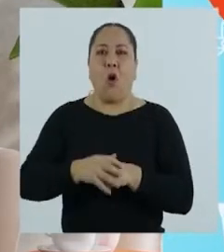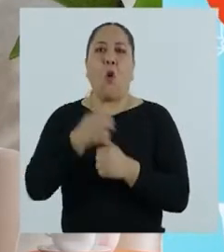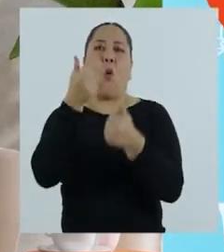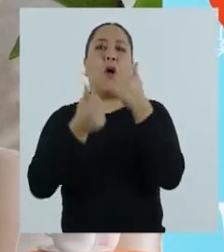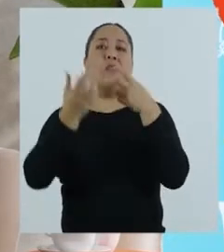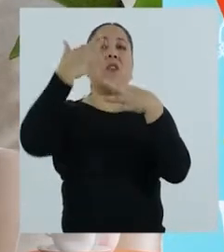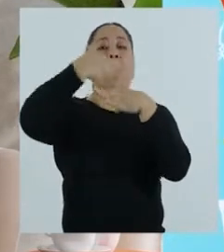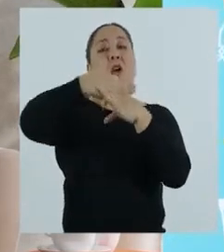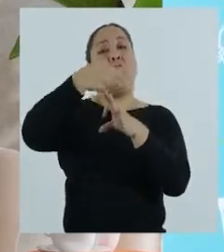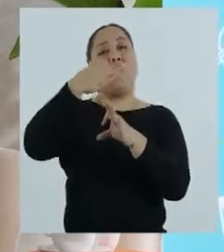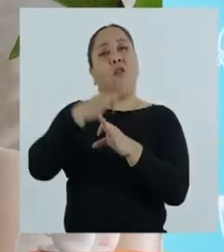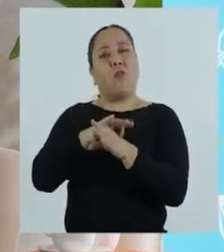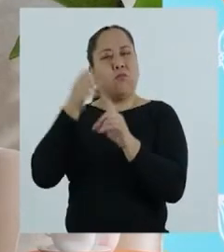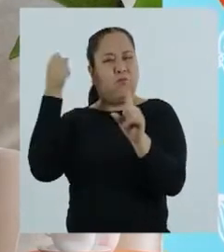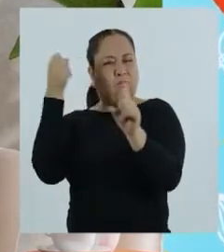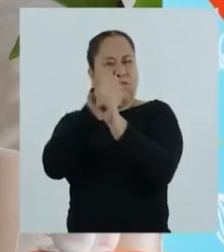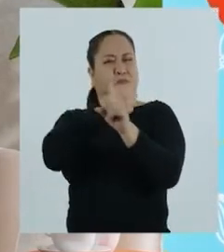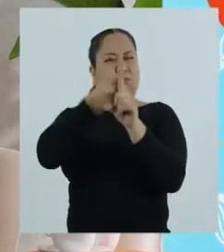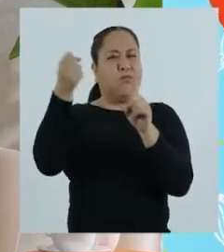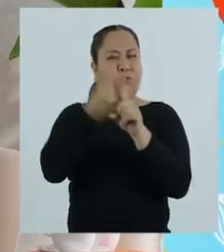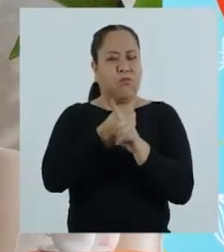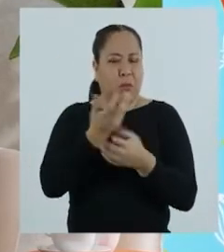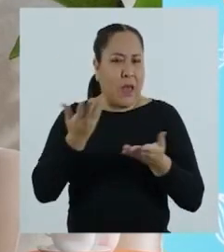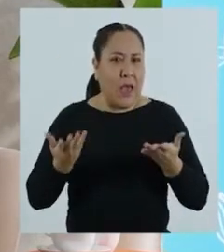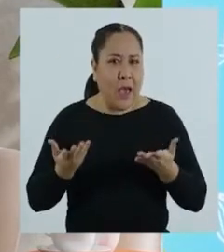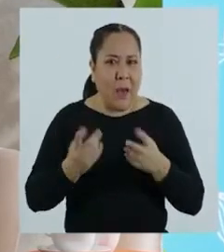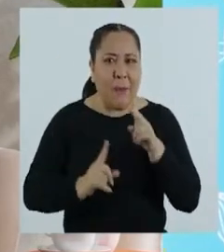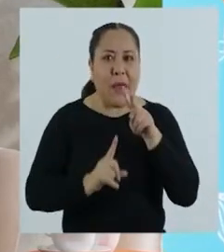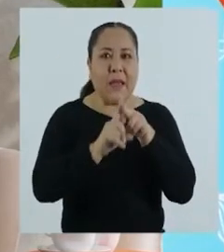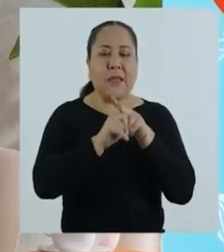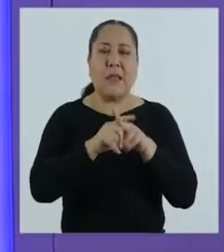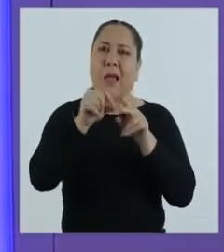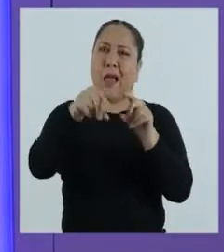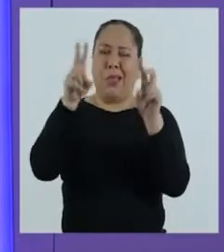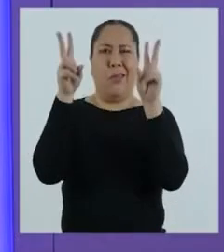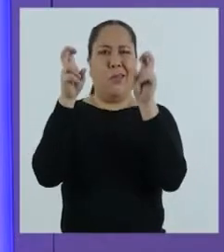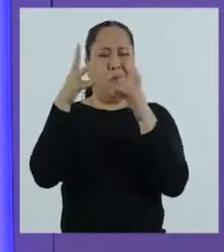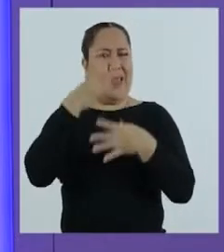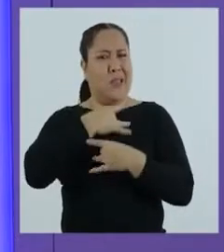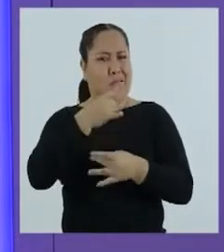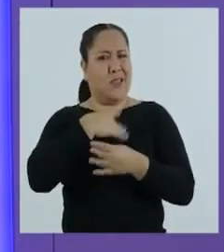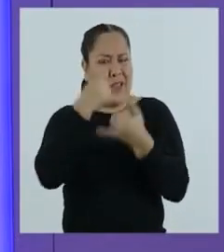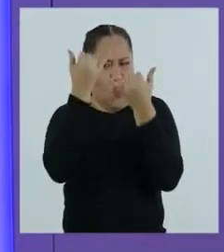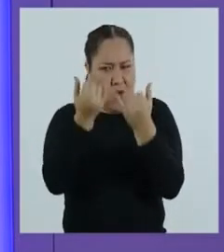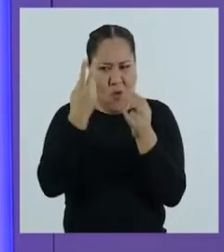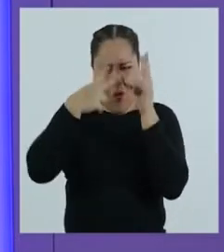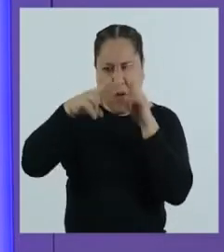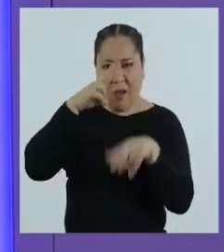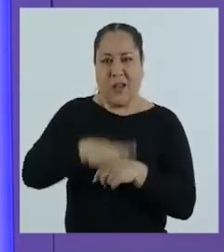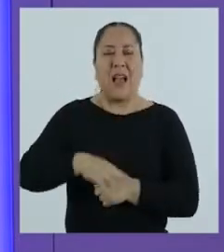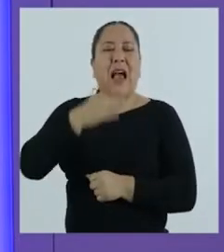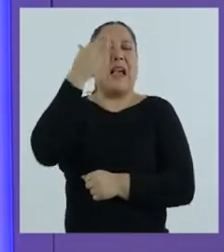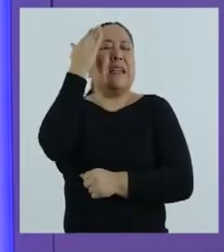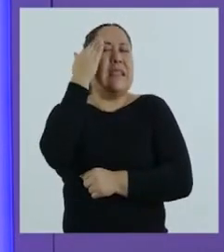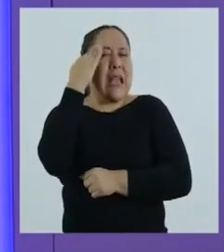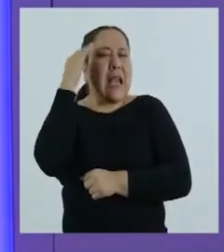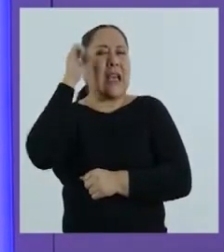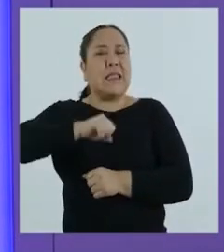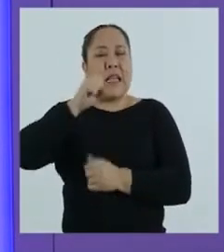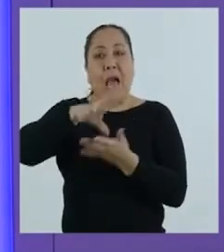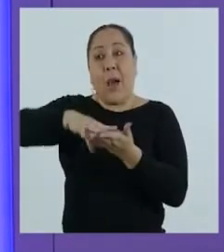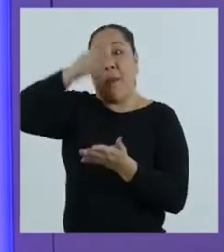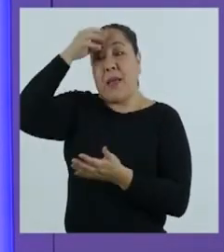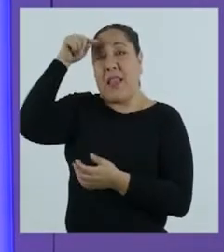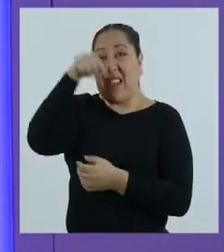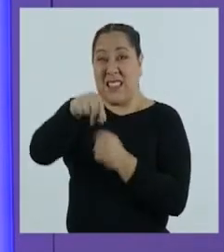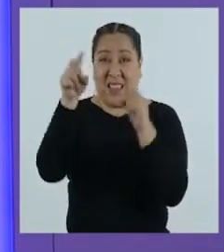identificaremos los tipos y las señales de violencia que puedan existir. ¡Qué tema tan interesante el que tocaremos hoy! Estoy seguro